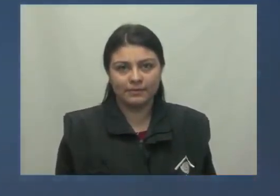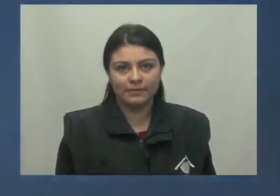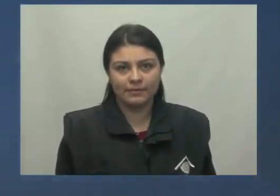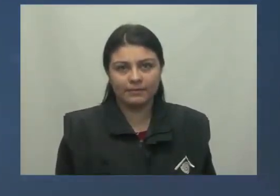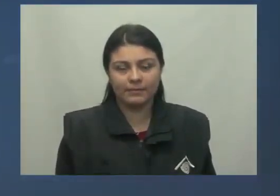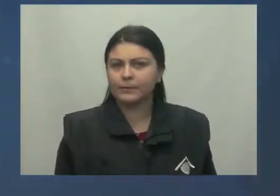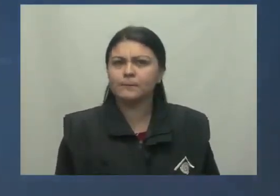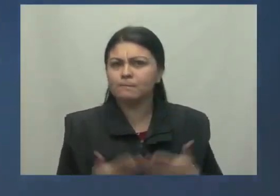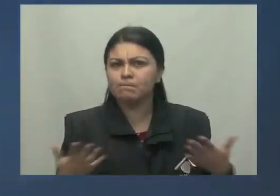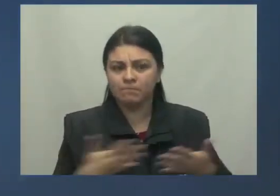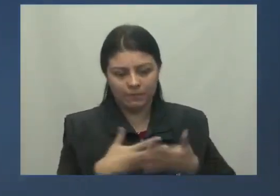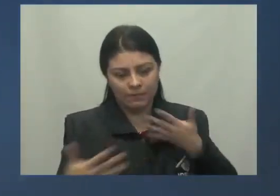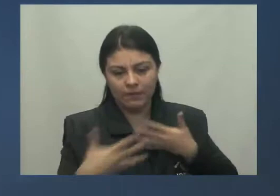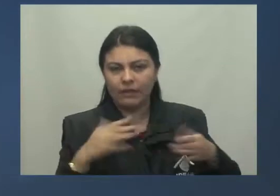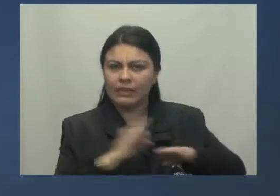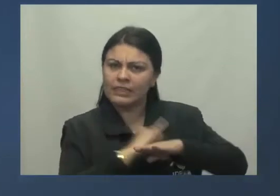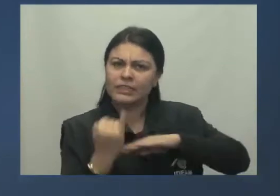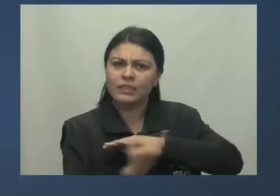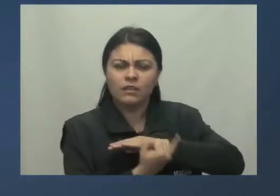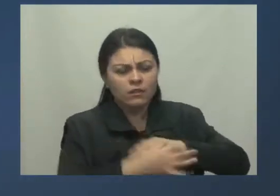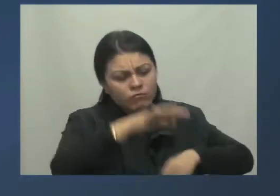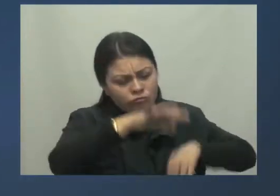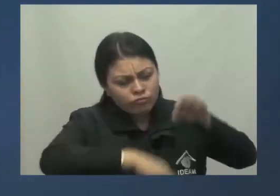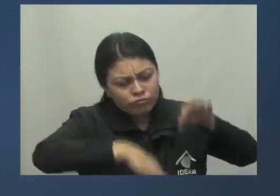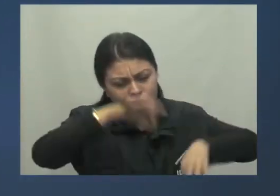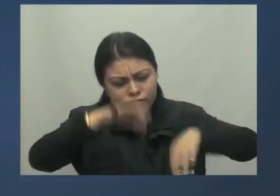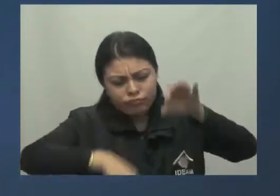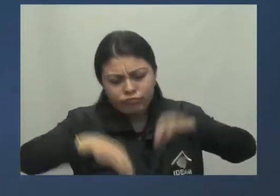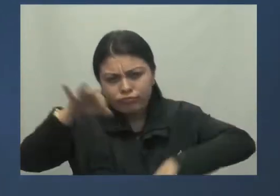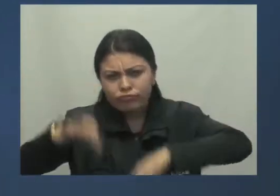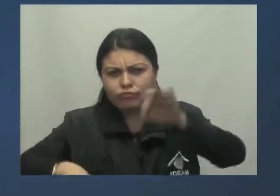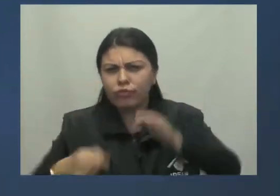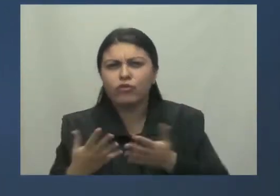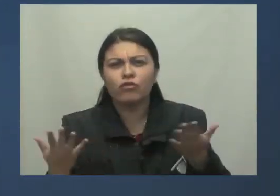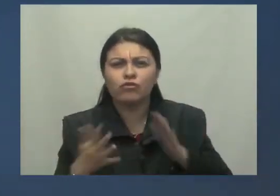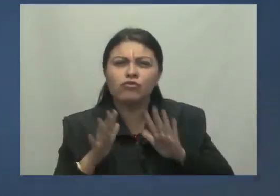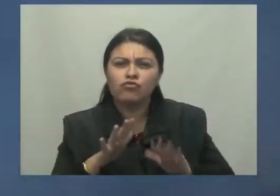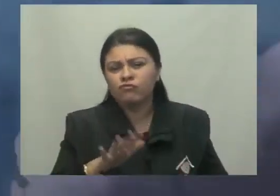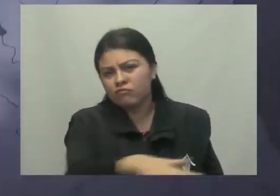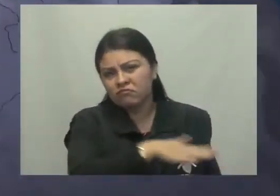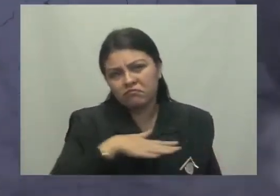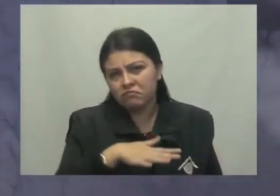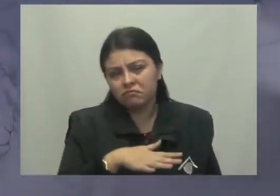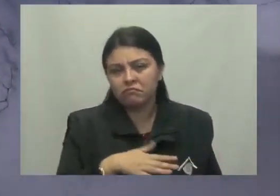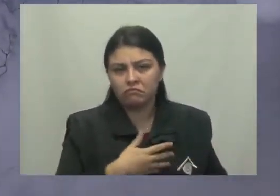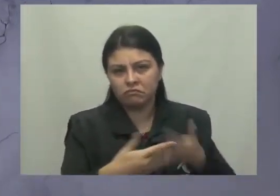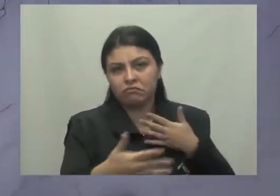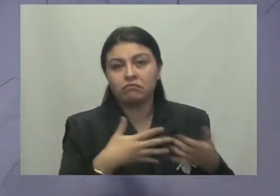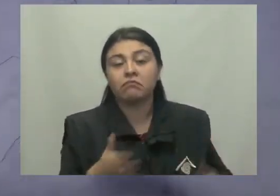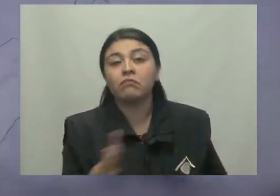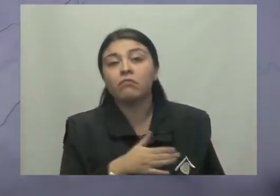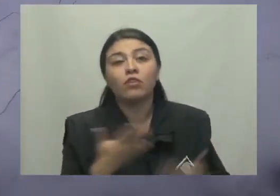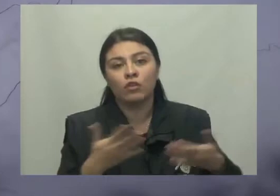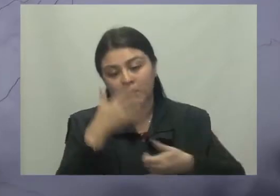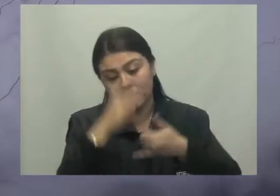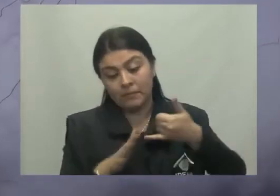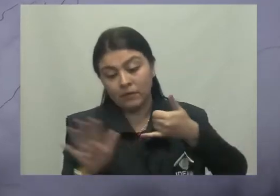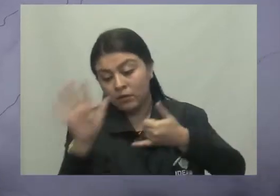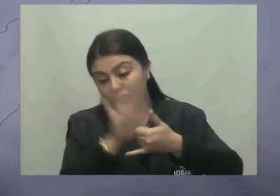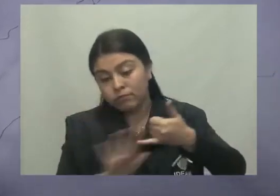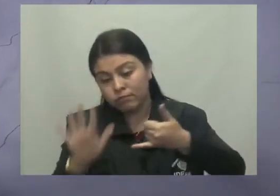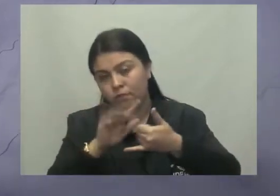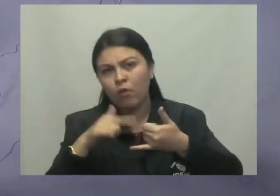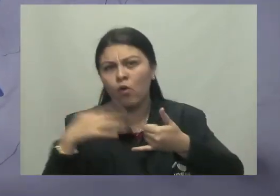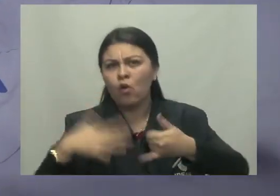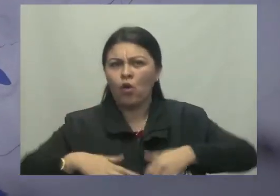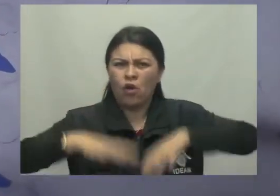En las islas se esperan lloviznas de menor intensidad en algunos sectores del área Sobre el litoral del Pacífico estimamos